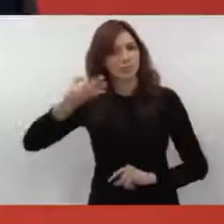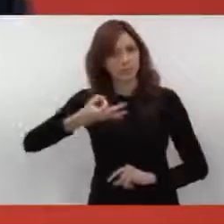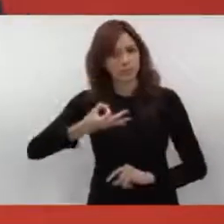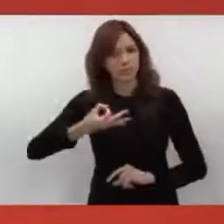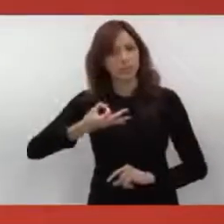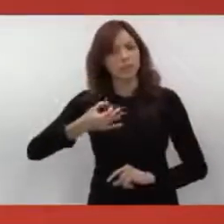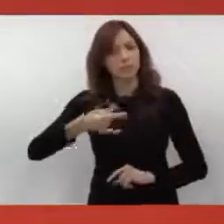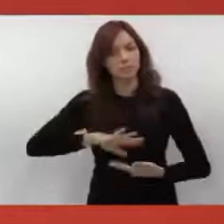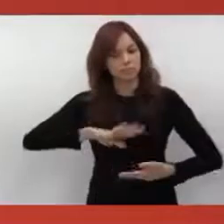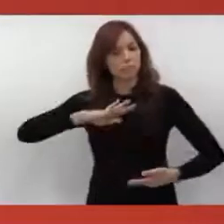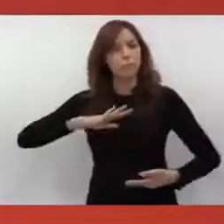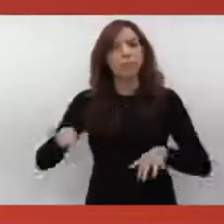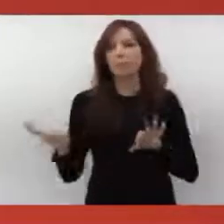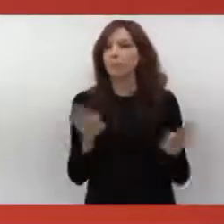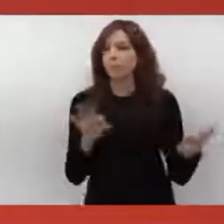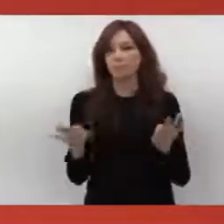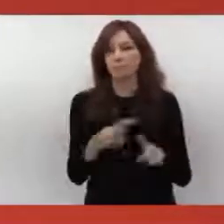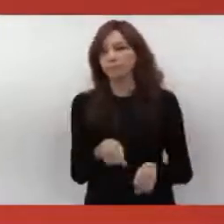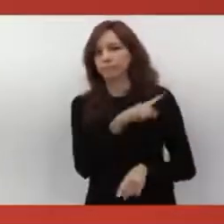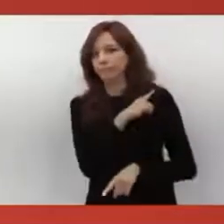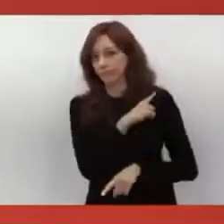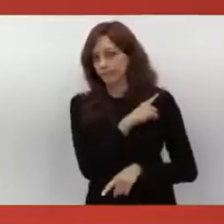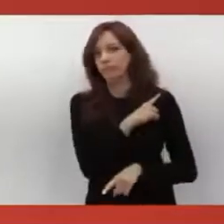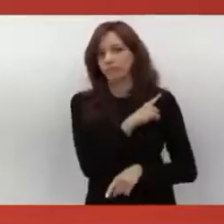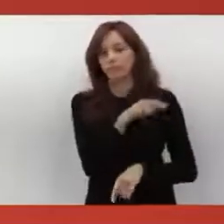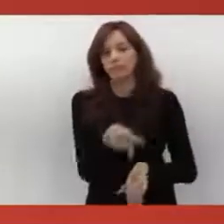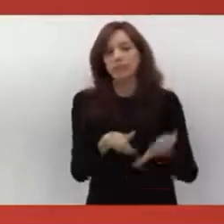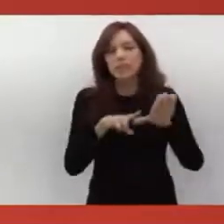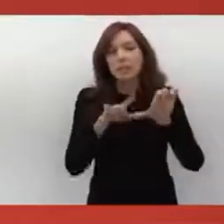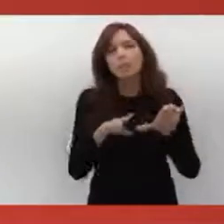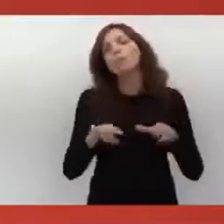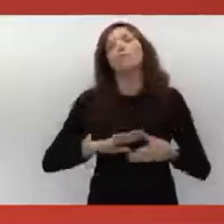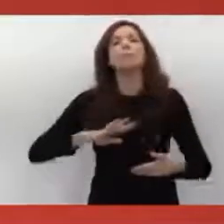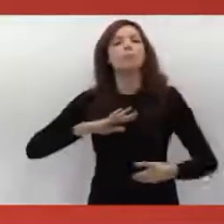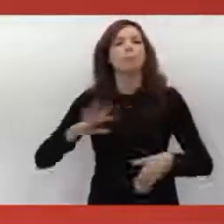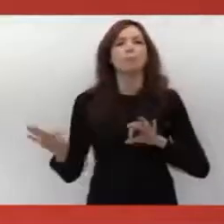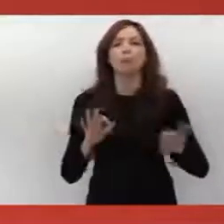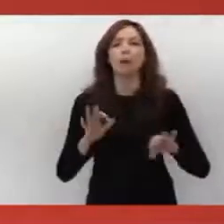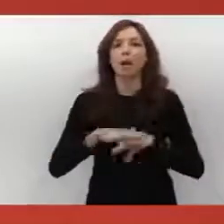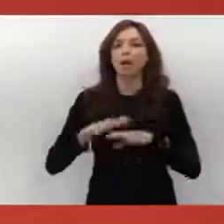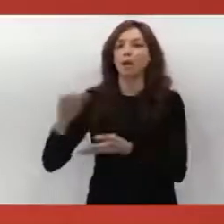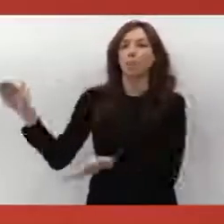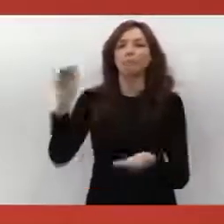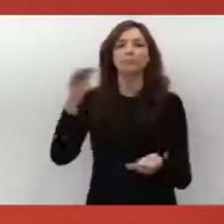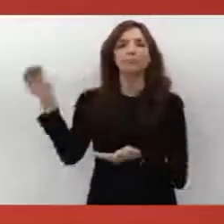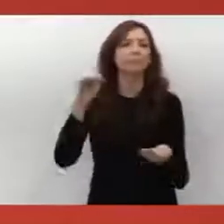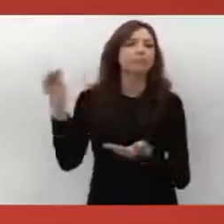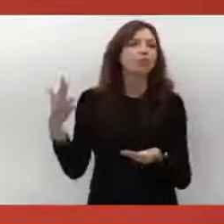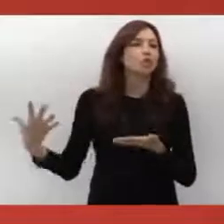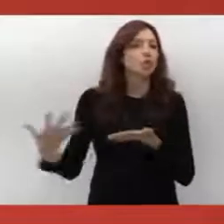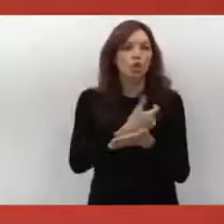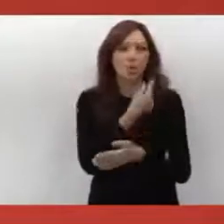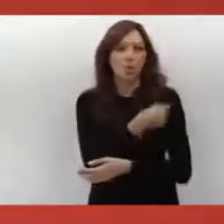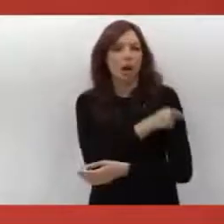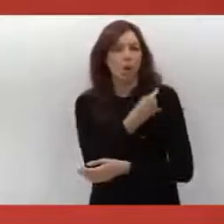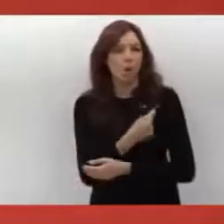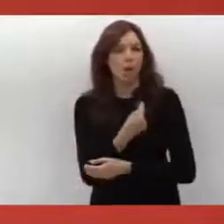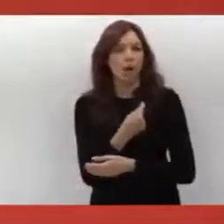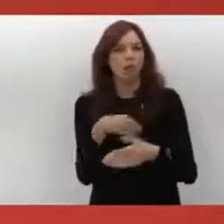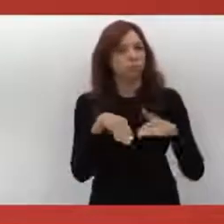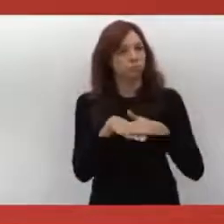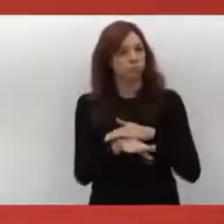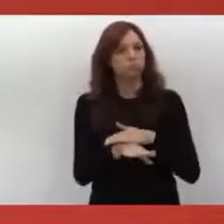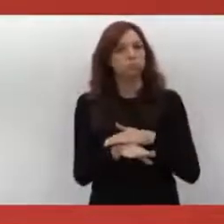preparadísima para poder acoger a todas las vacunas que vengan. Tenemos una